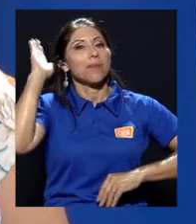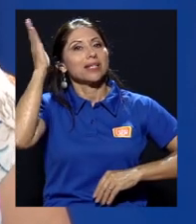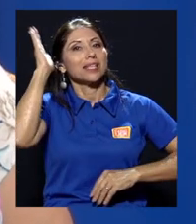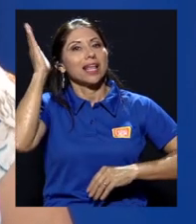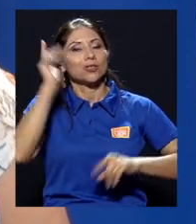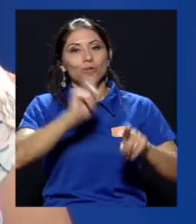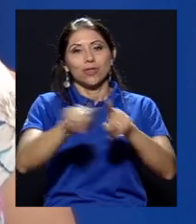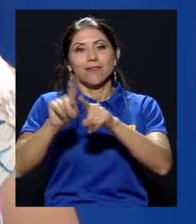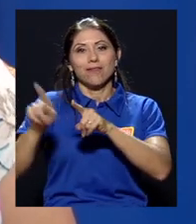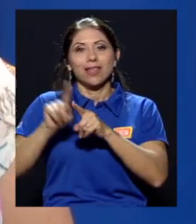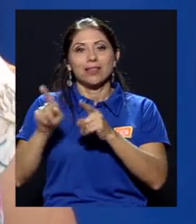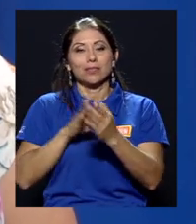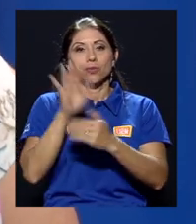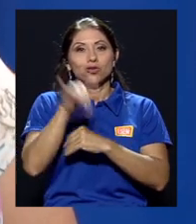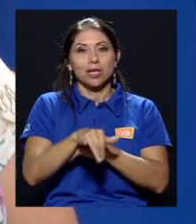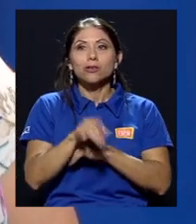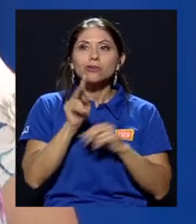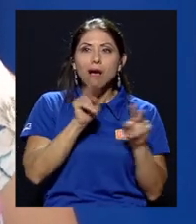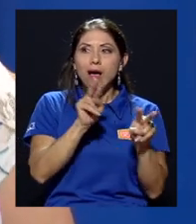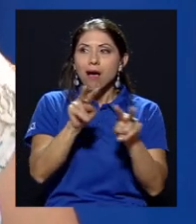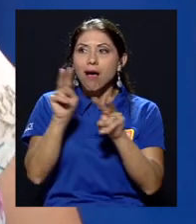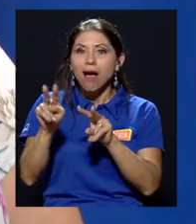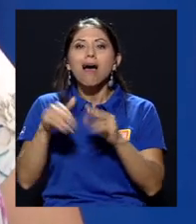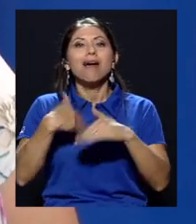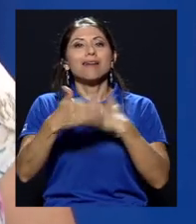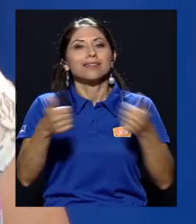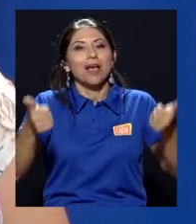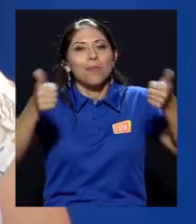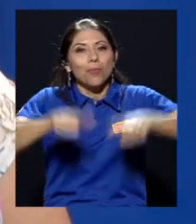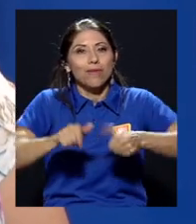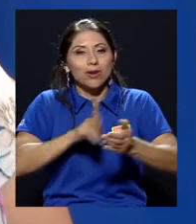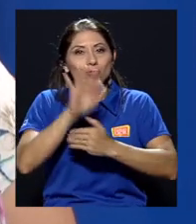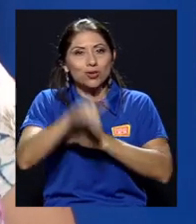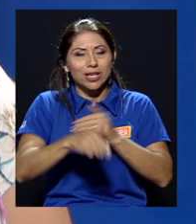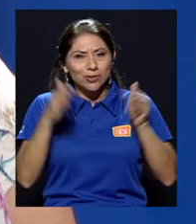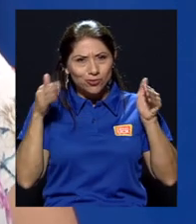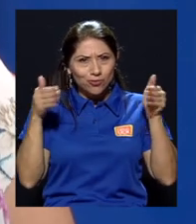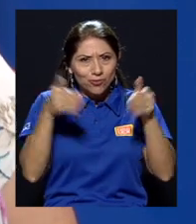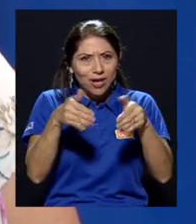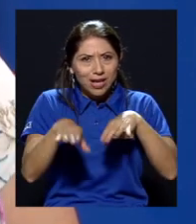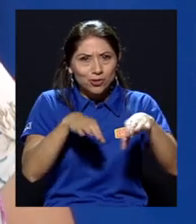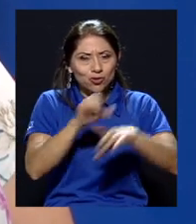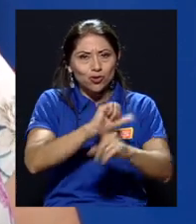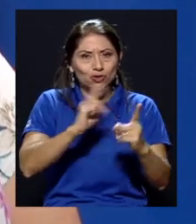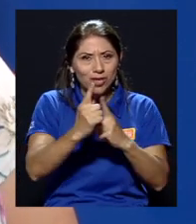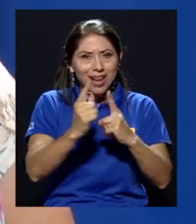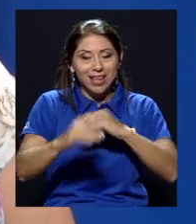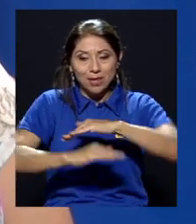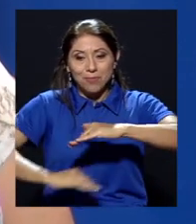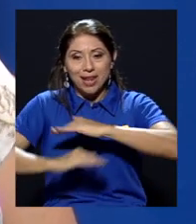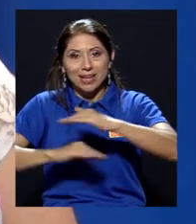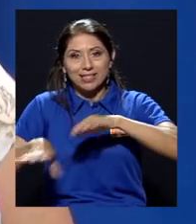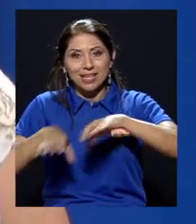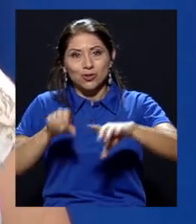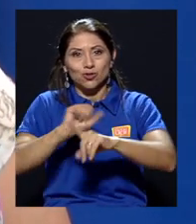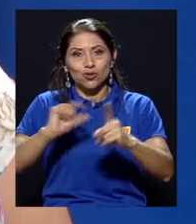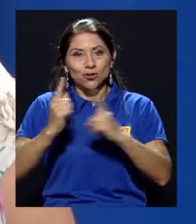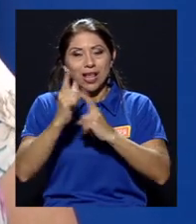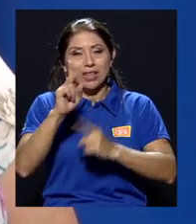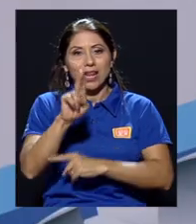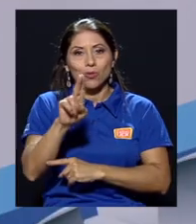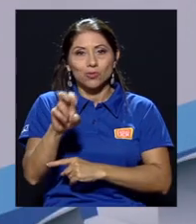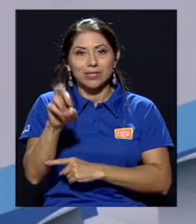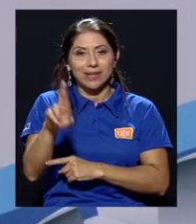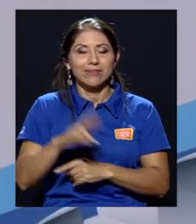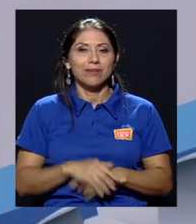ahí posteriormente se aprueban los proyectos que van más encaminados a lo que es acción social y a los pilares de la acción social que tiene la Universidad de Costa Rica. Y